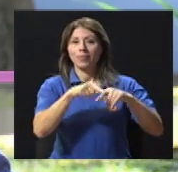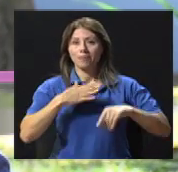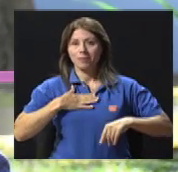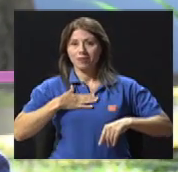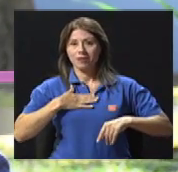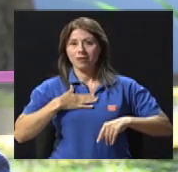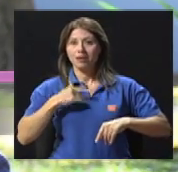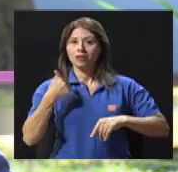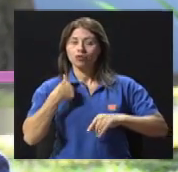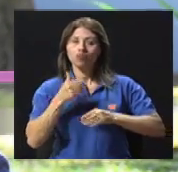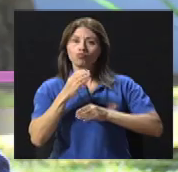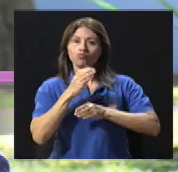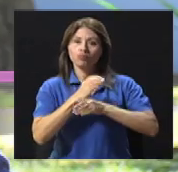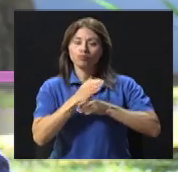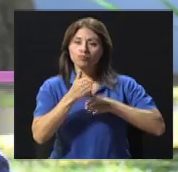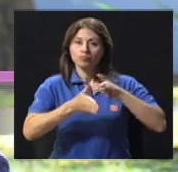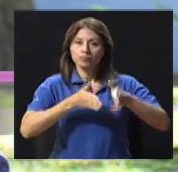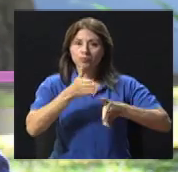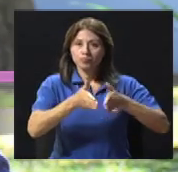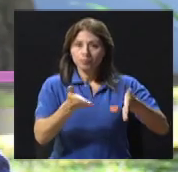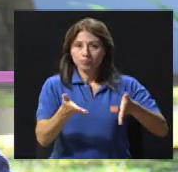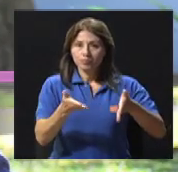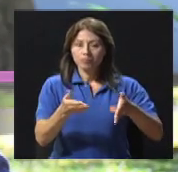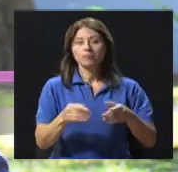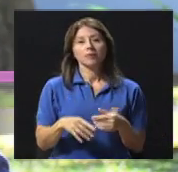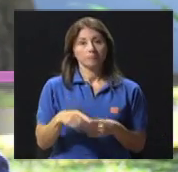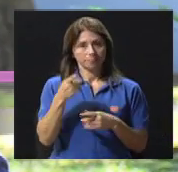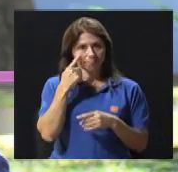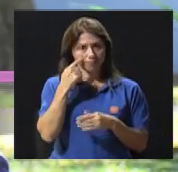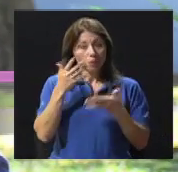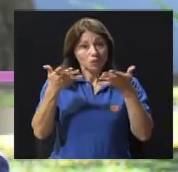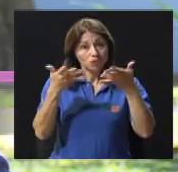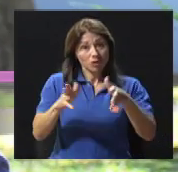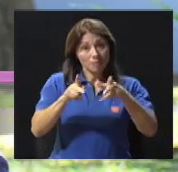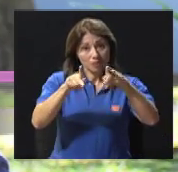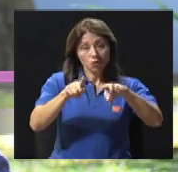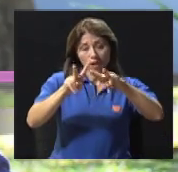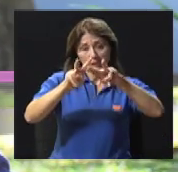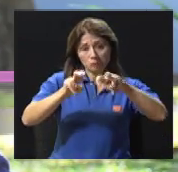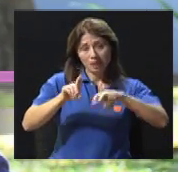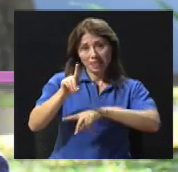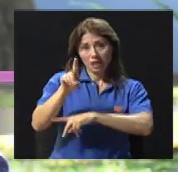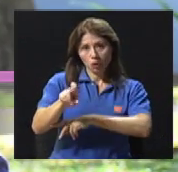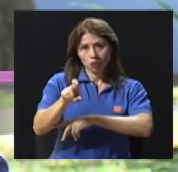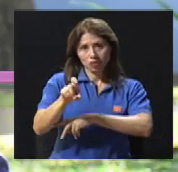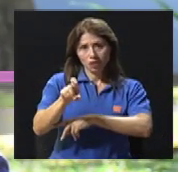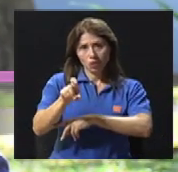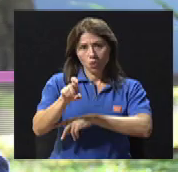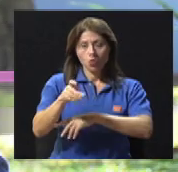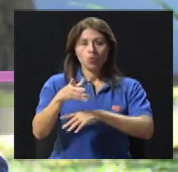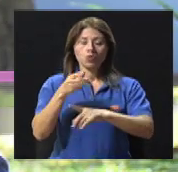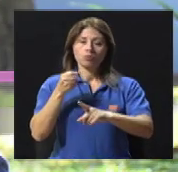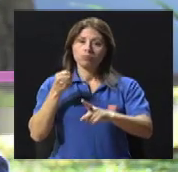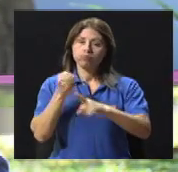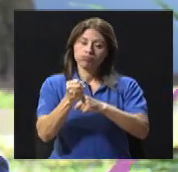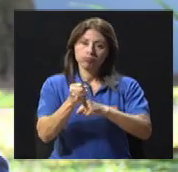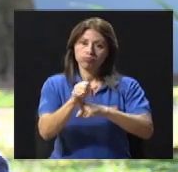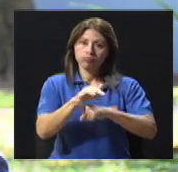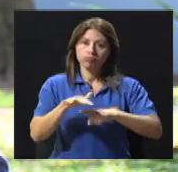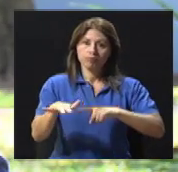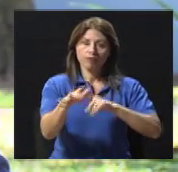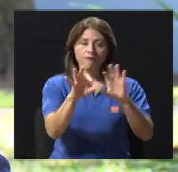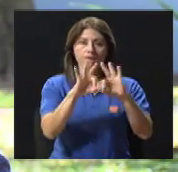es algo importante a tener en cuenta. Una vez que se da el diagnóstico, el impacto a nivel familiar, a nivel de